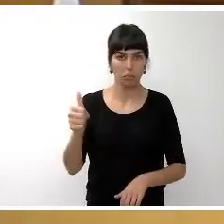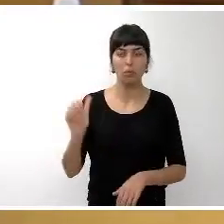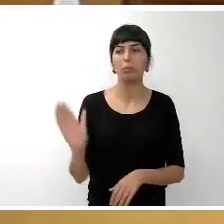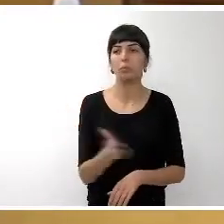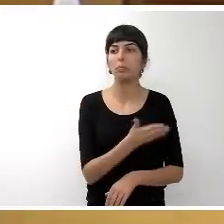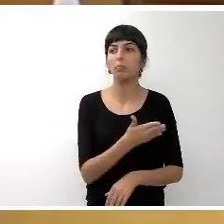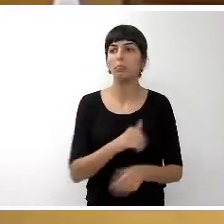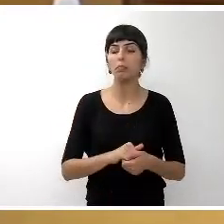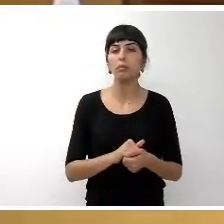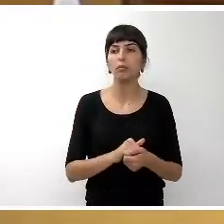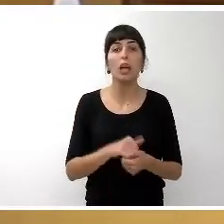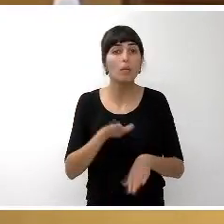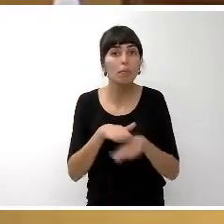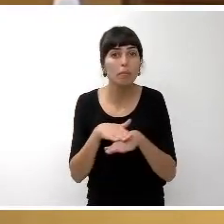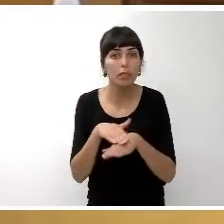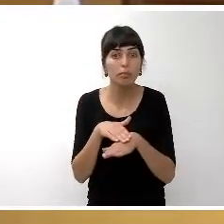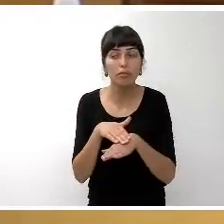al... Ah, perdona.